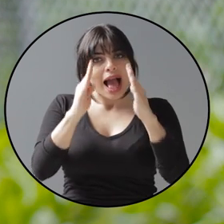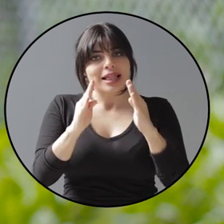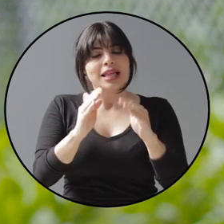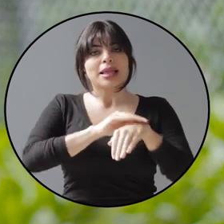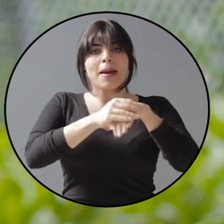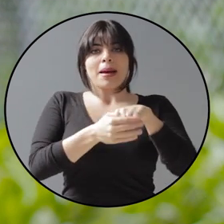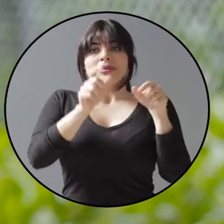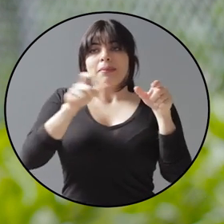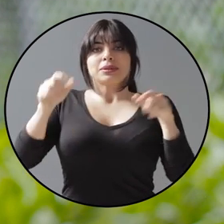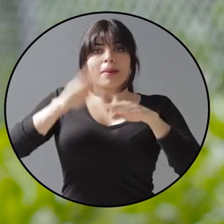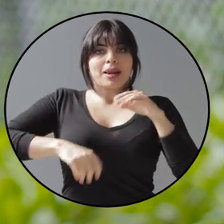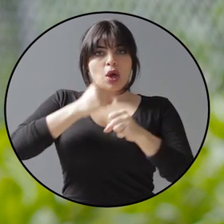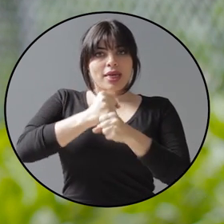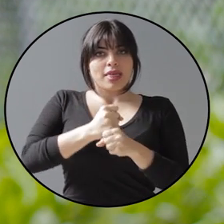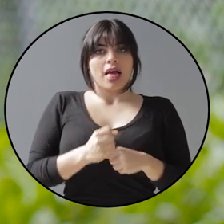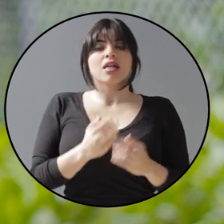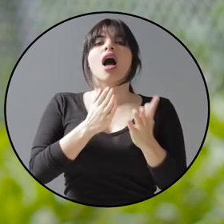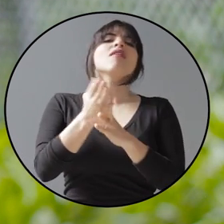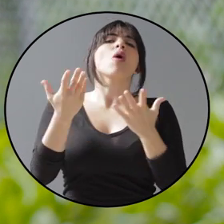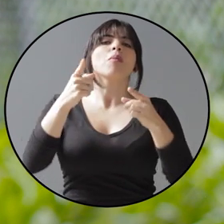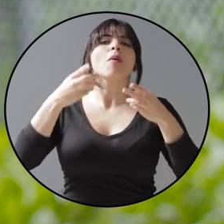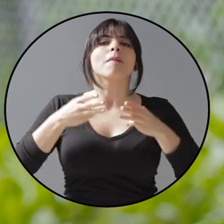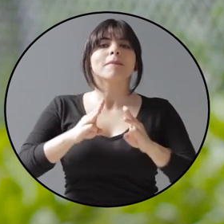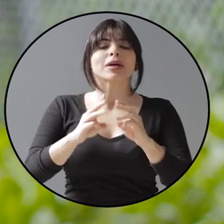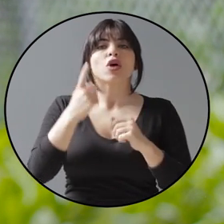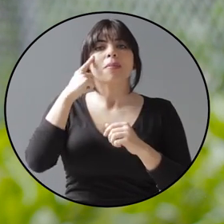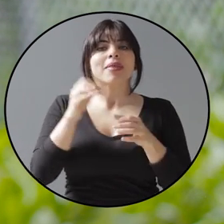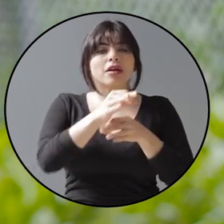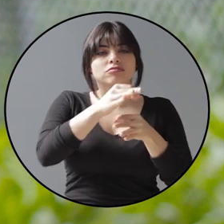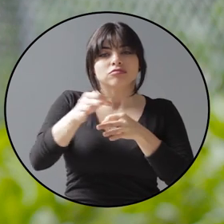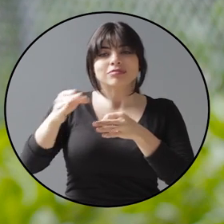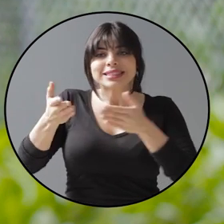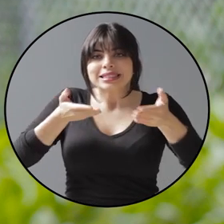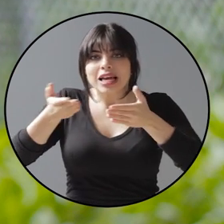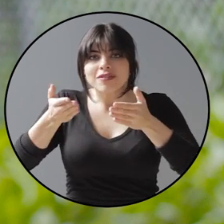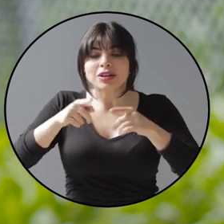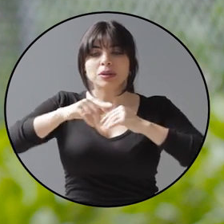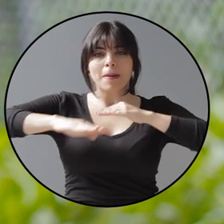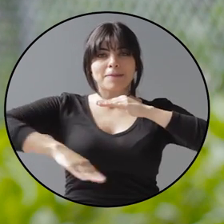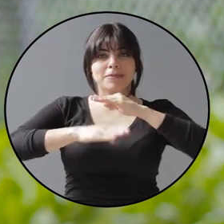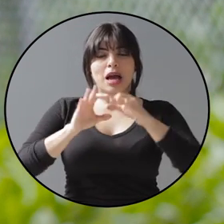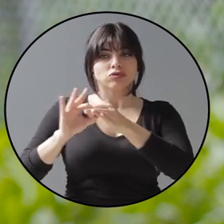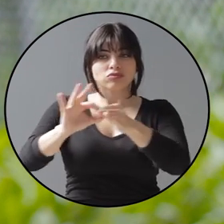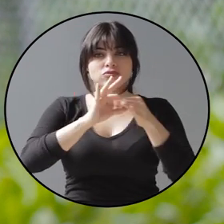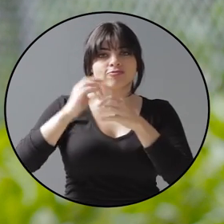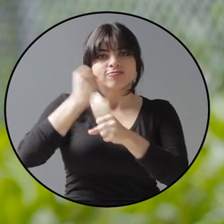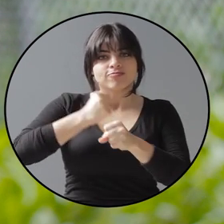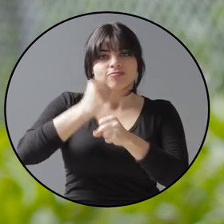la atención del embrazo en personas menores de edad, mediante un modelo de redes locales de servicios que tiene como pilar fundamental el